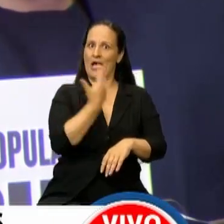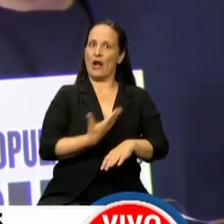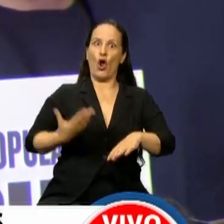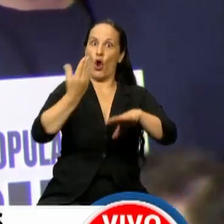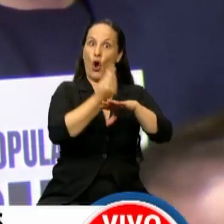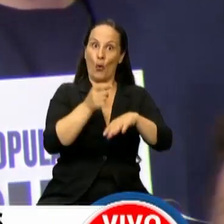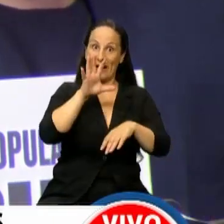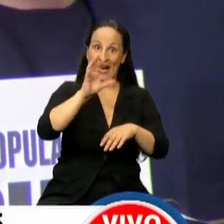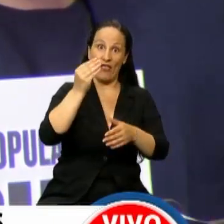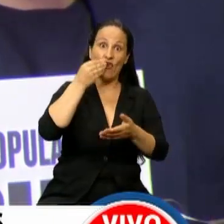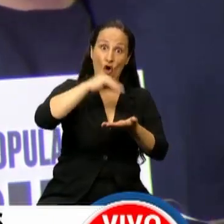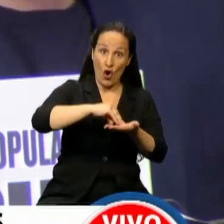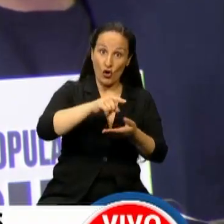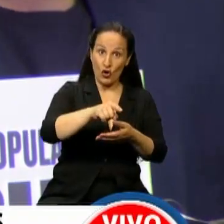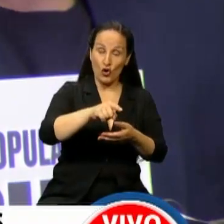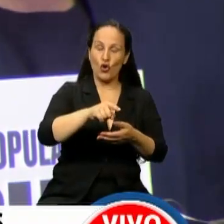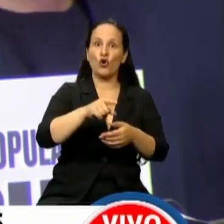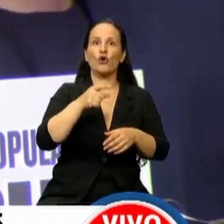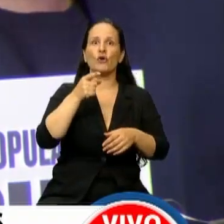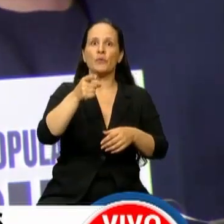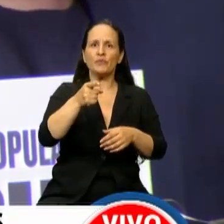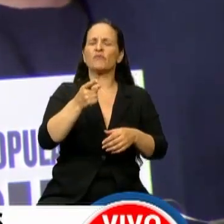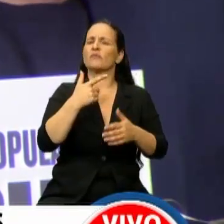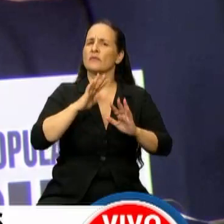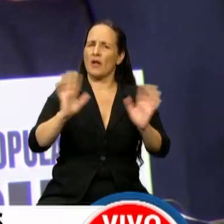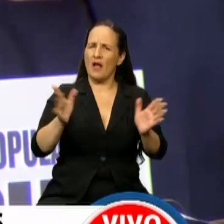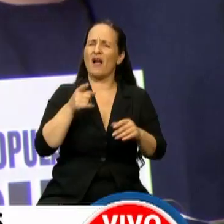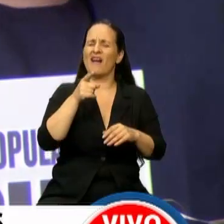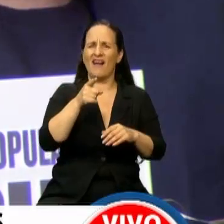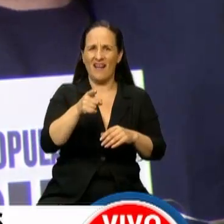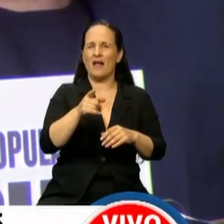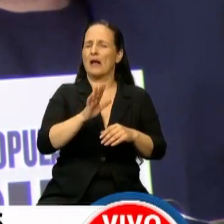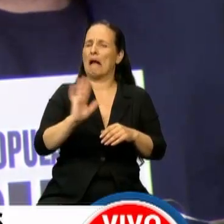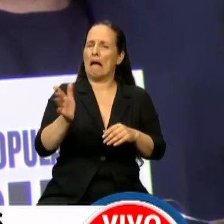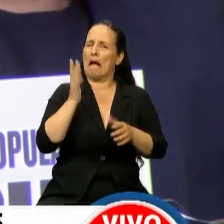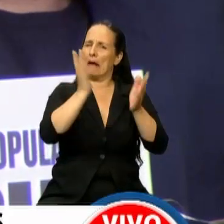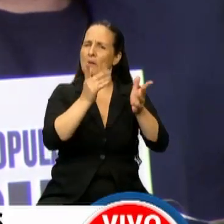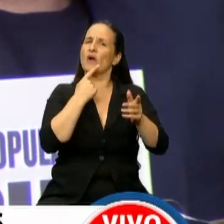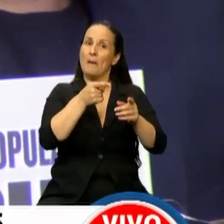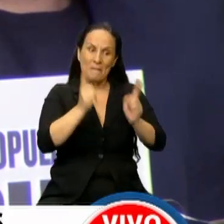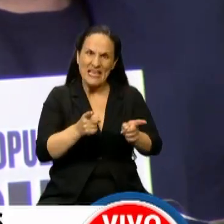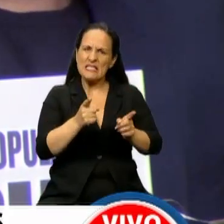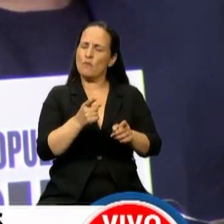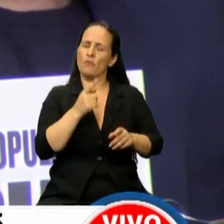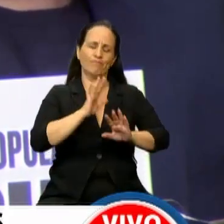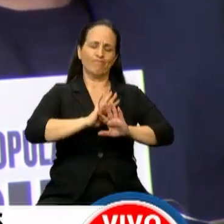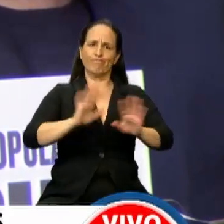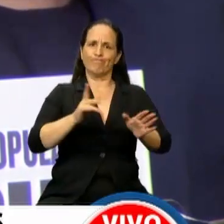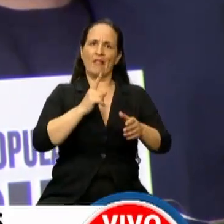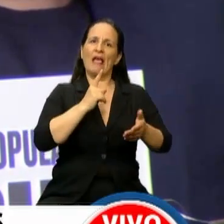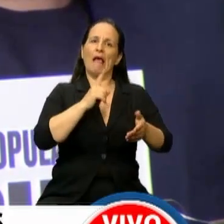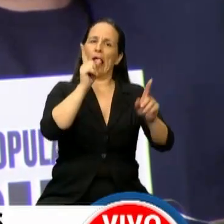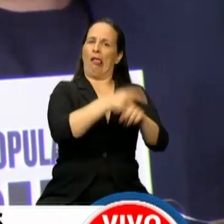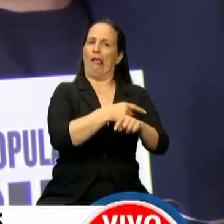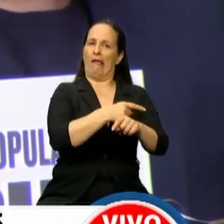que había mandado la represión tuvo que sacar el decreto para